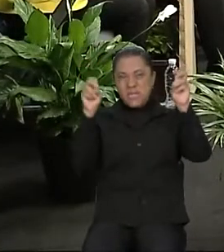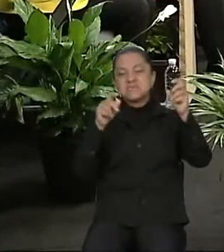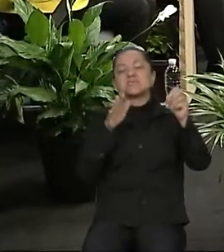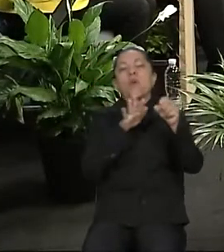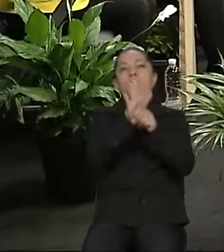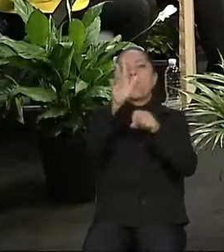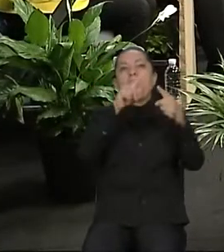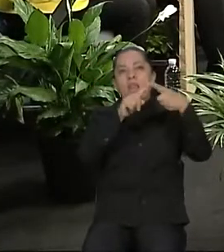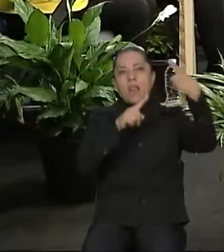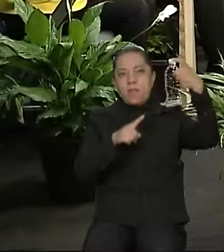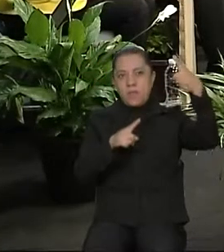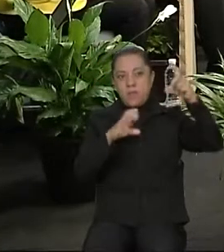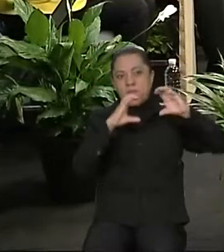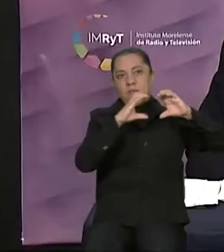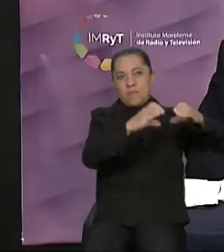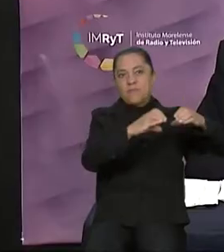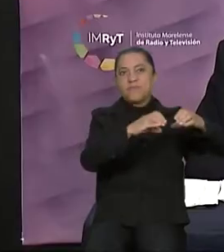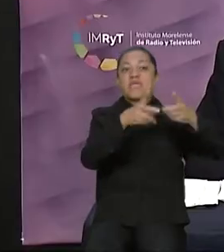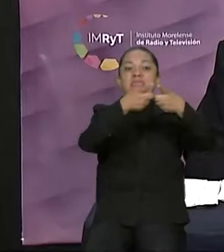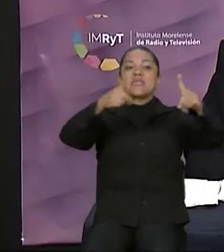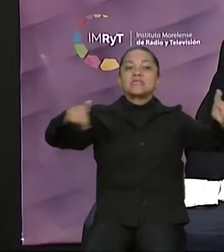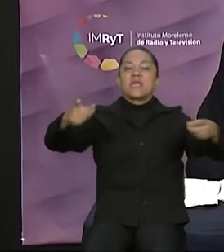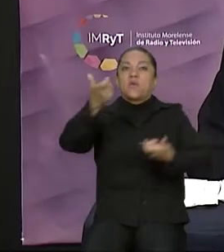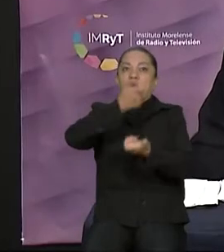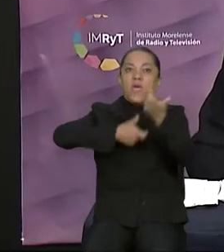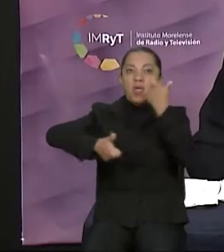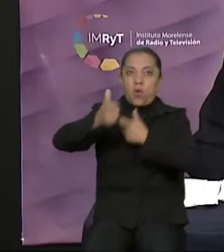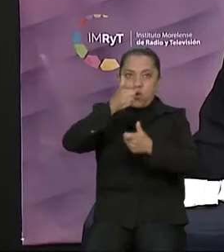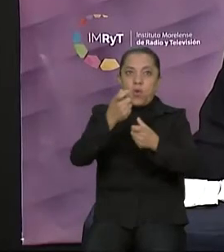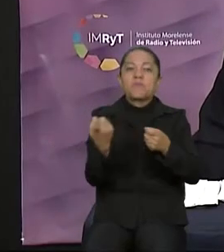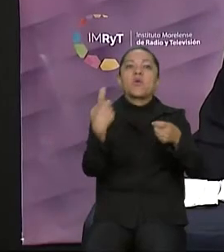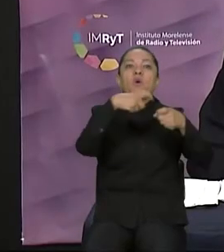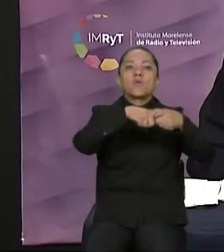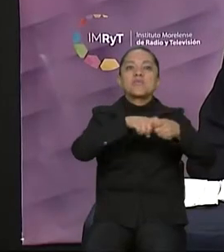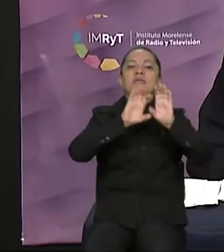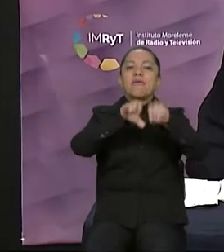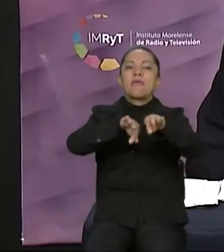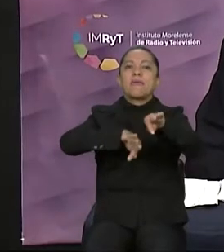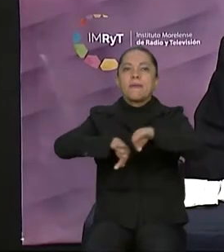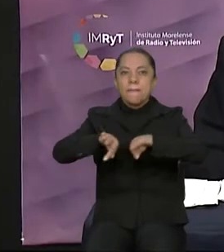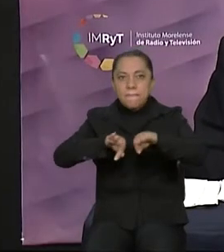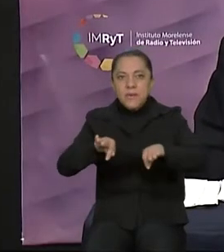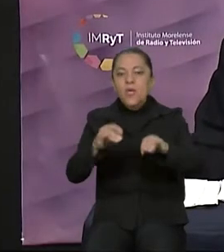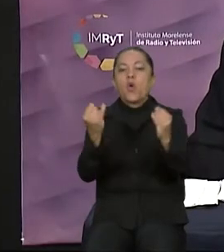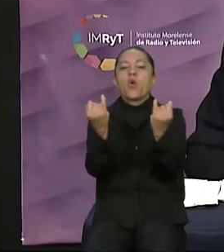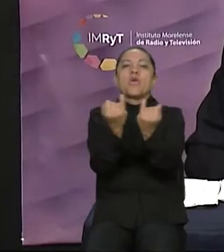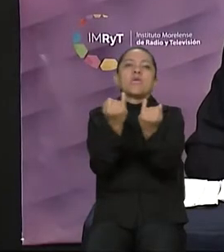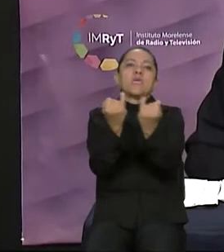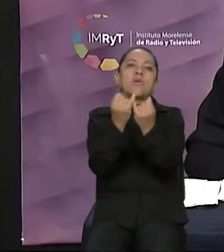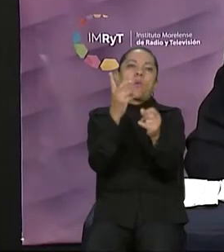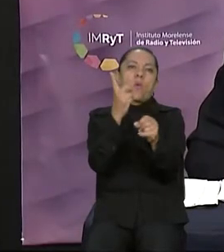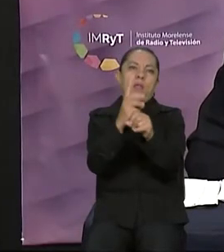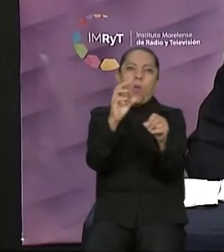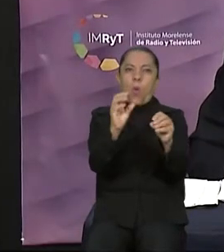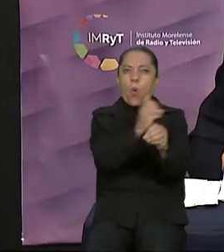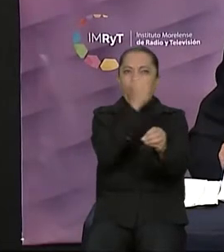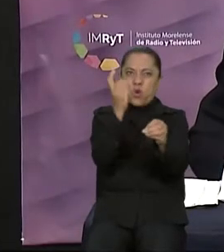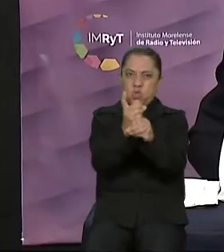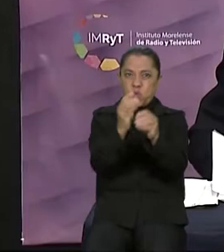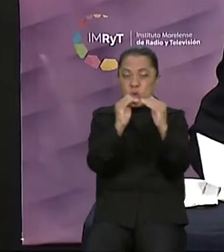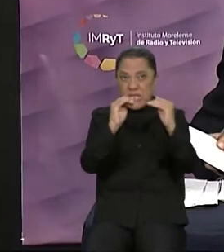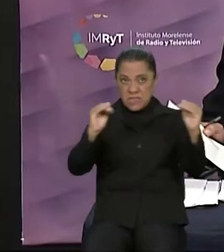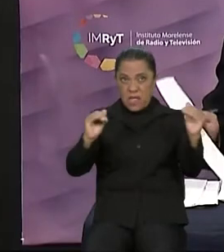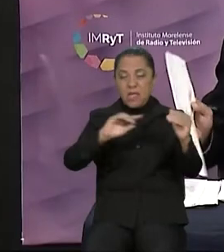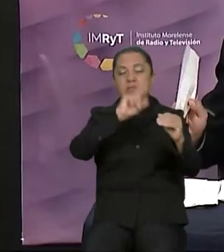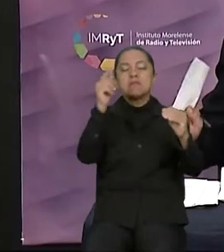bloque, desarrollo económico que incluye empleo e igualdad de oportunidades. Y de forma transversal, medio ambiente